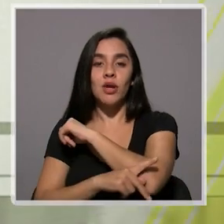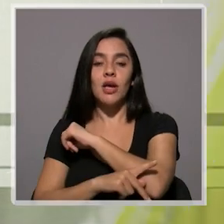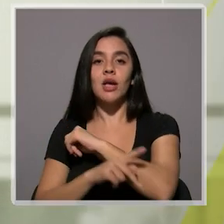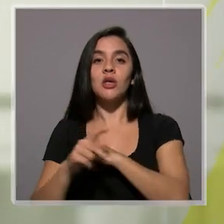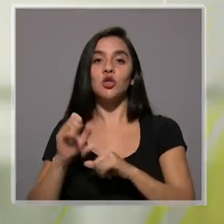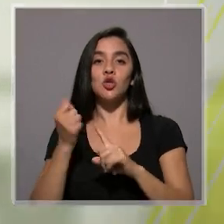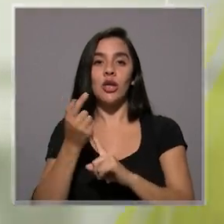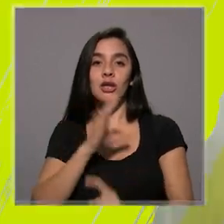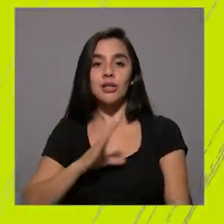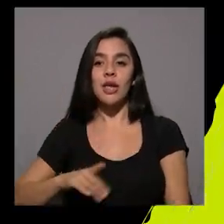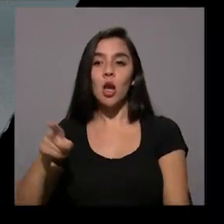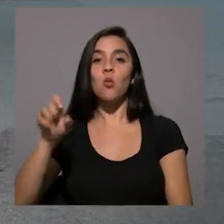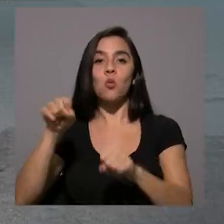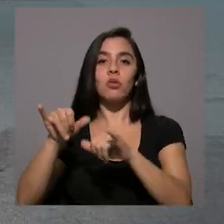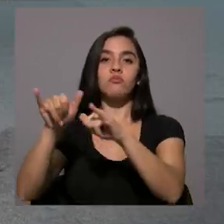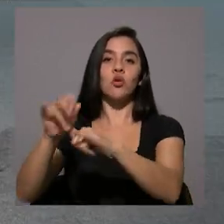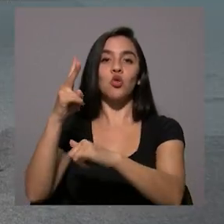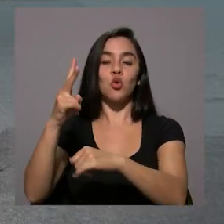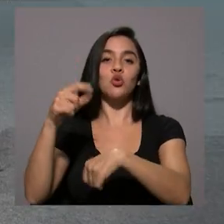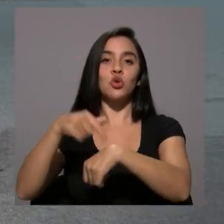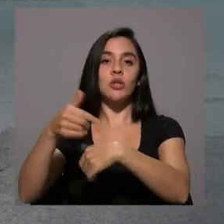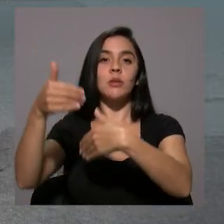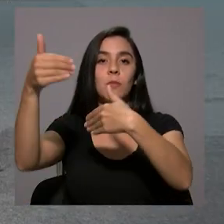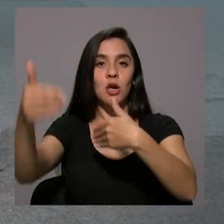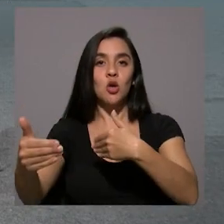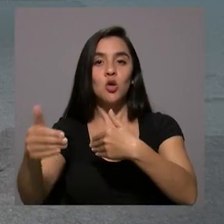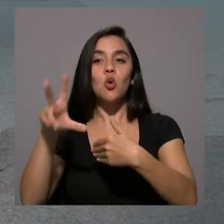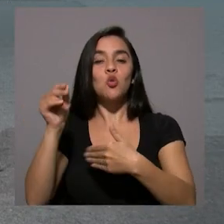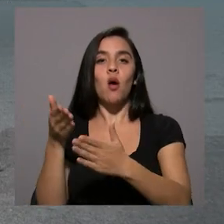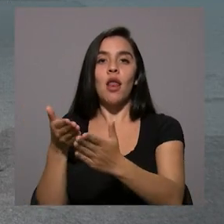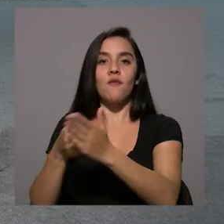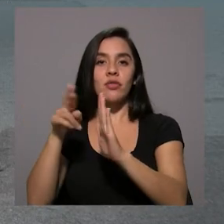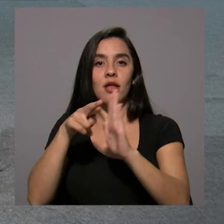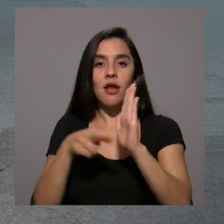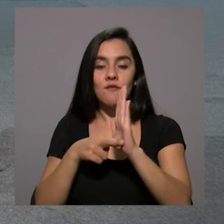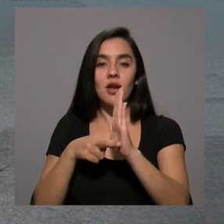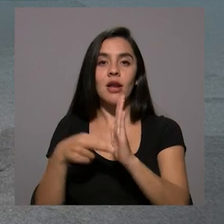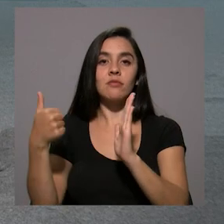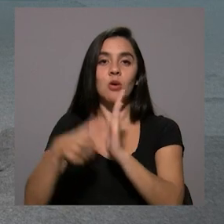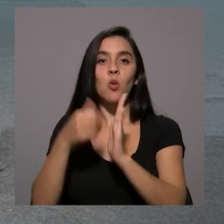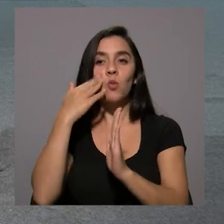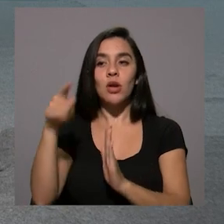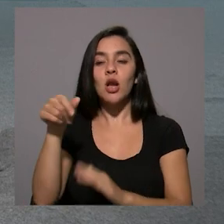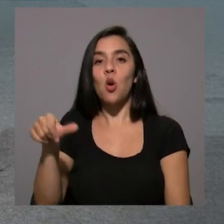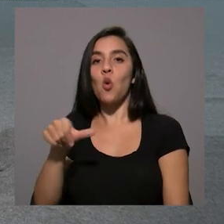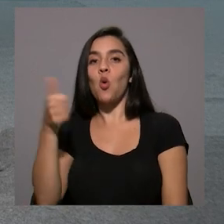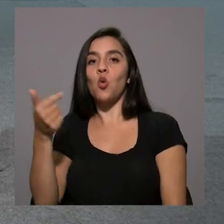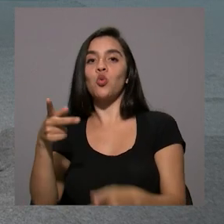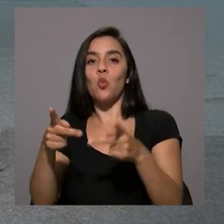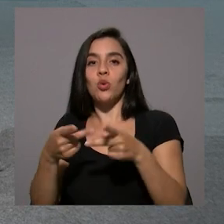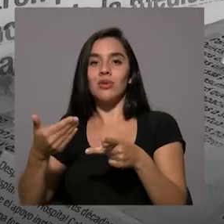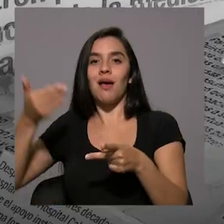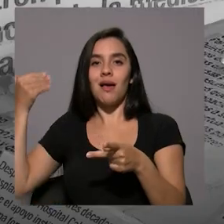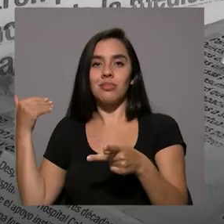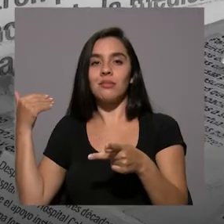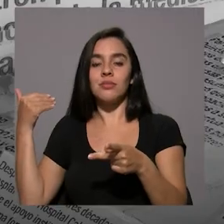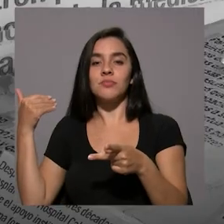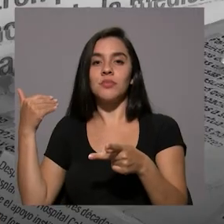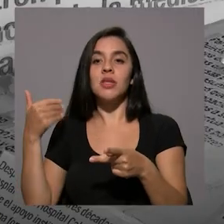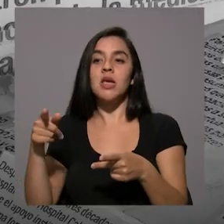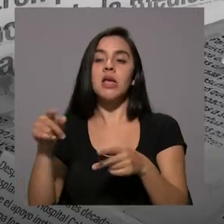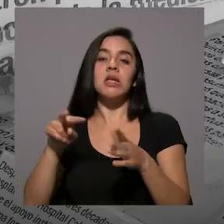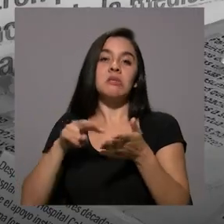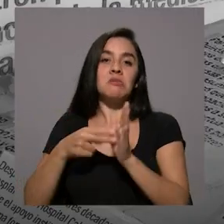poder dos periodos porque no le afecta la limitación a la reelección porque anteriormente había sido electo en otro cargo. Y